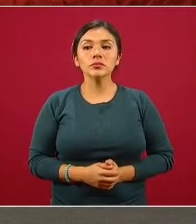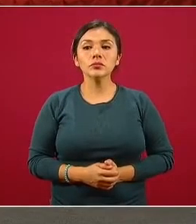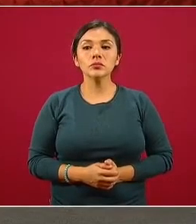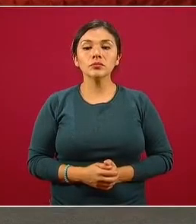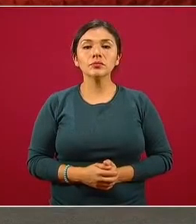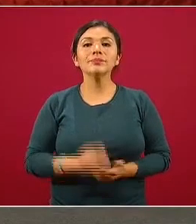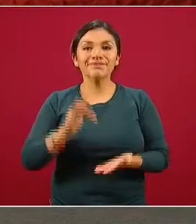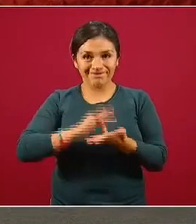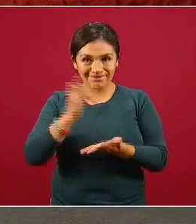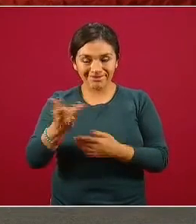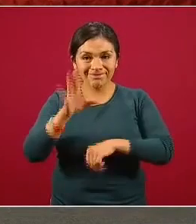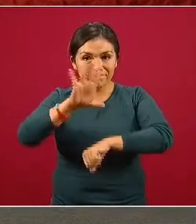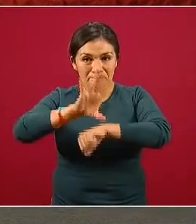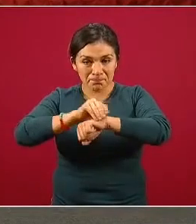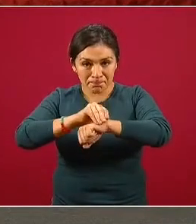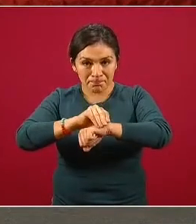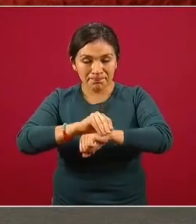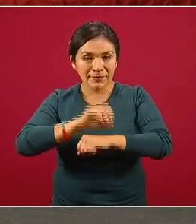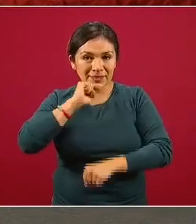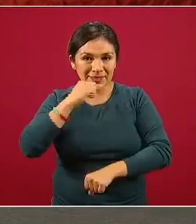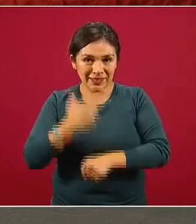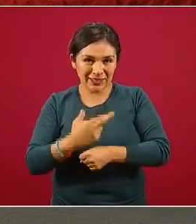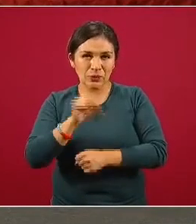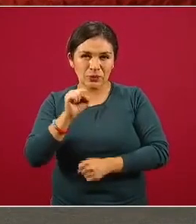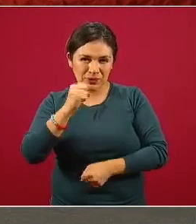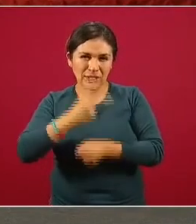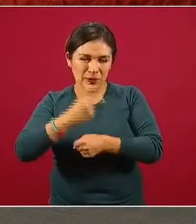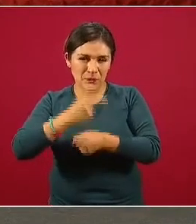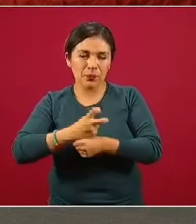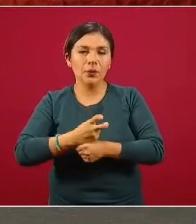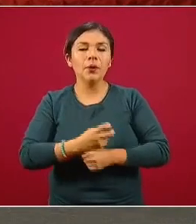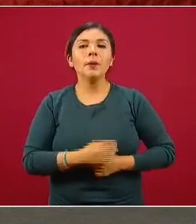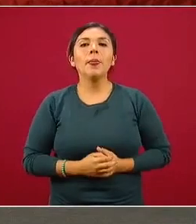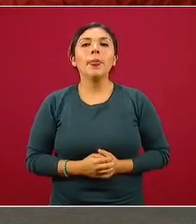Muchas gracias, con su permiso, señor subsecretario, compañeros, compañeras.